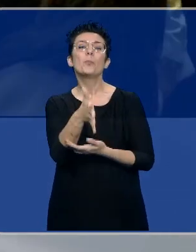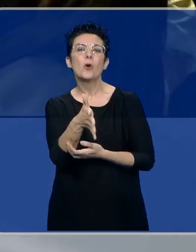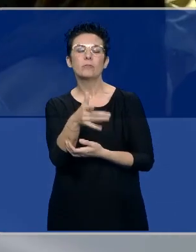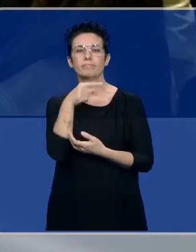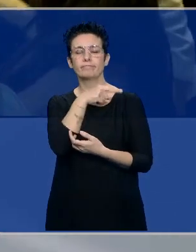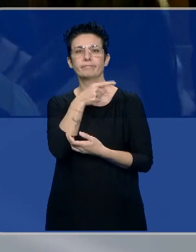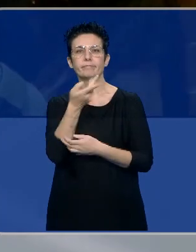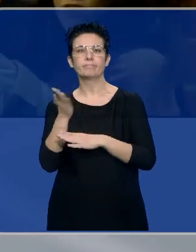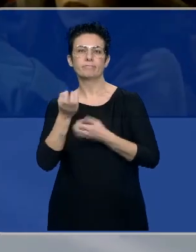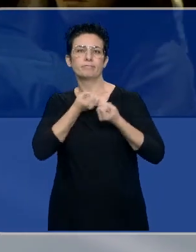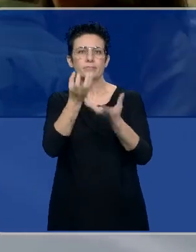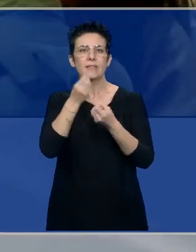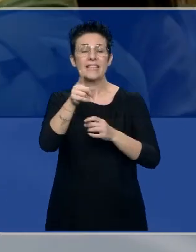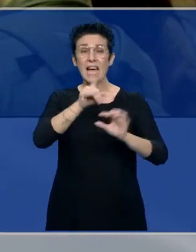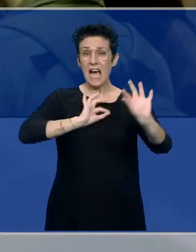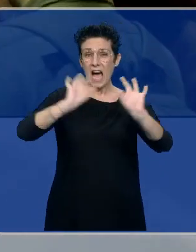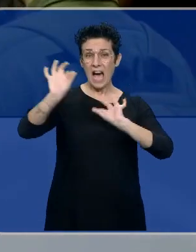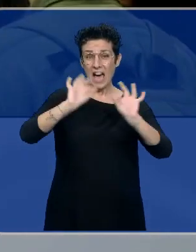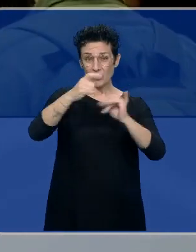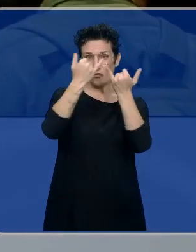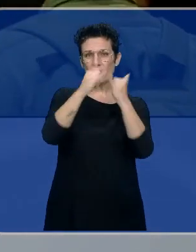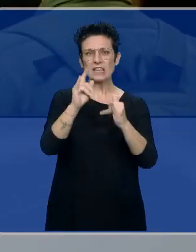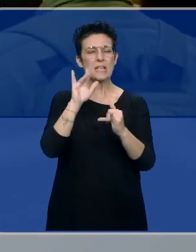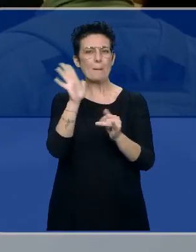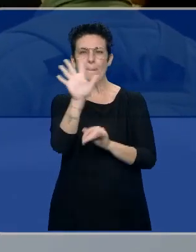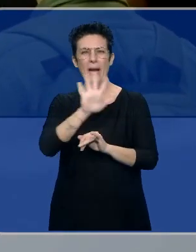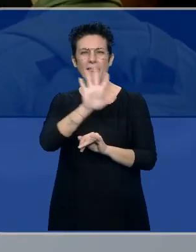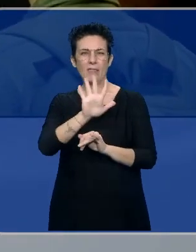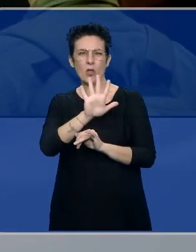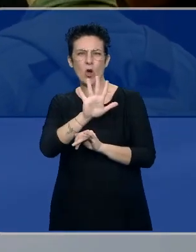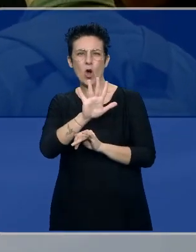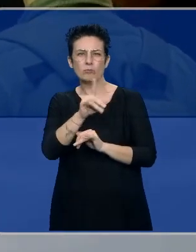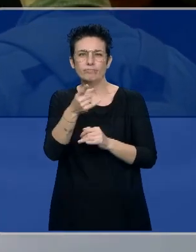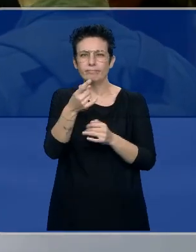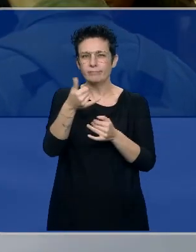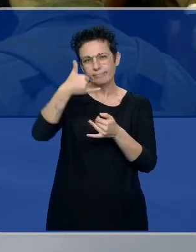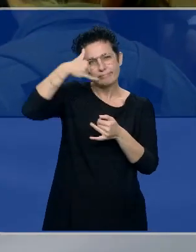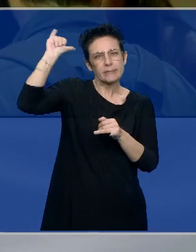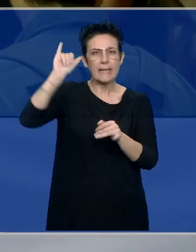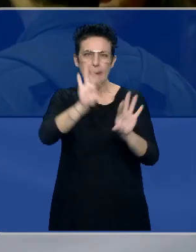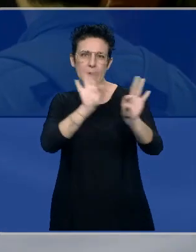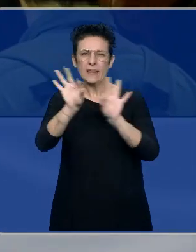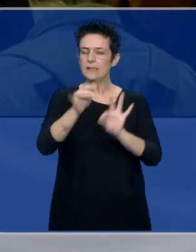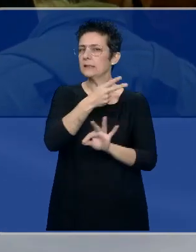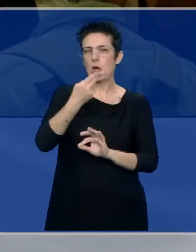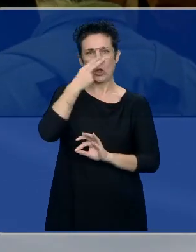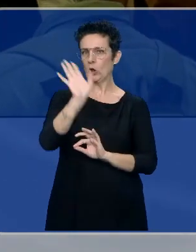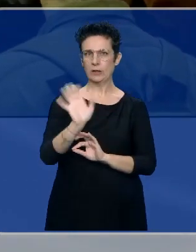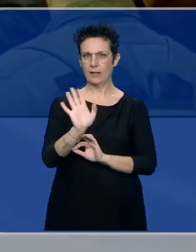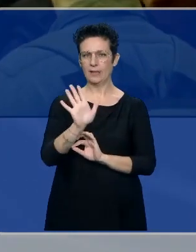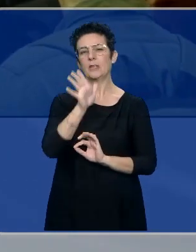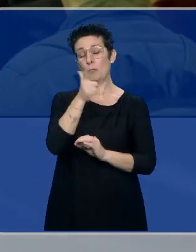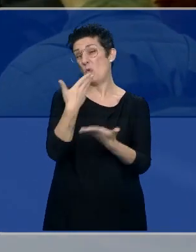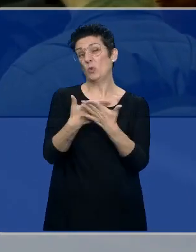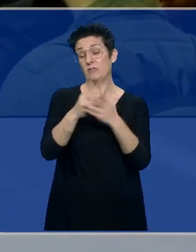alude a que es un acto sectario. En la misma línea, ese ha sido el argumento que ha justificado